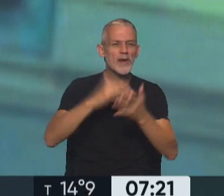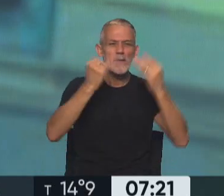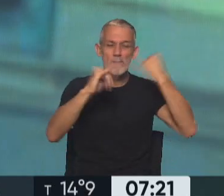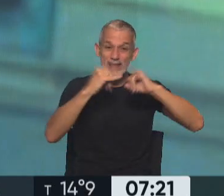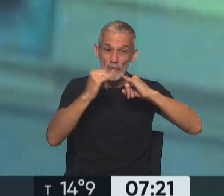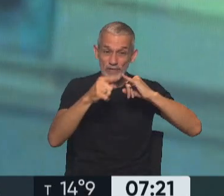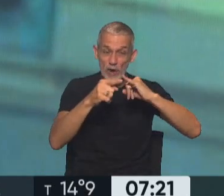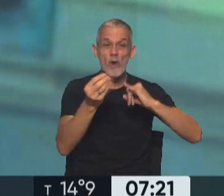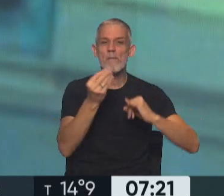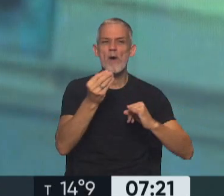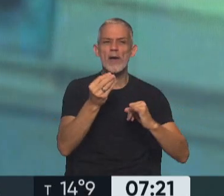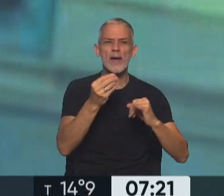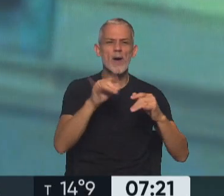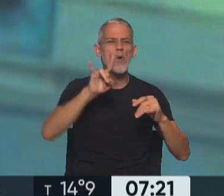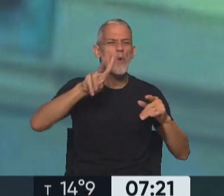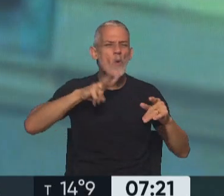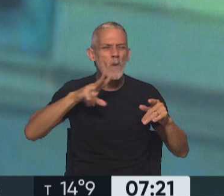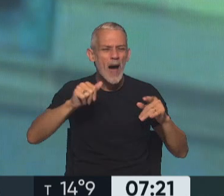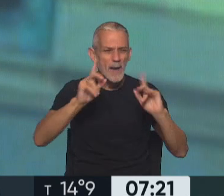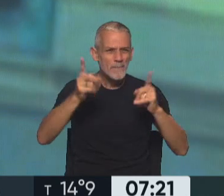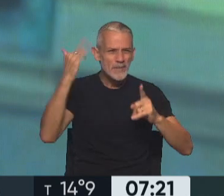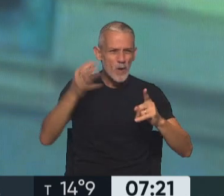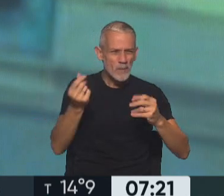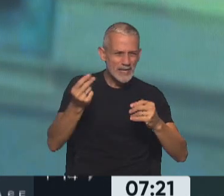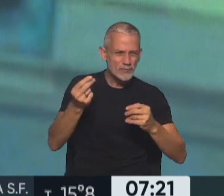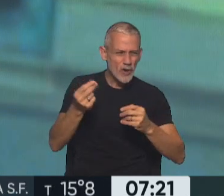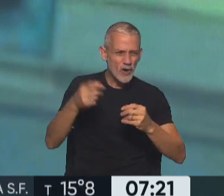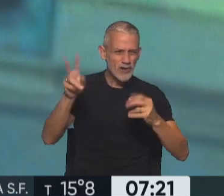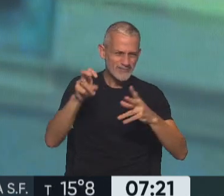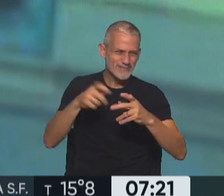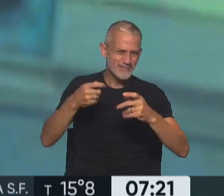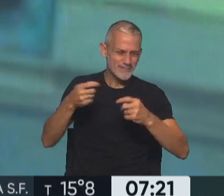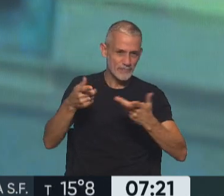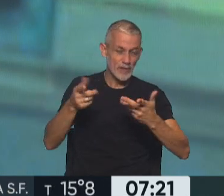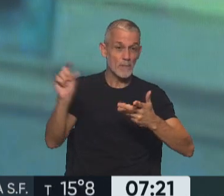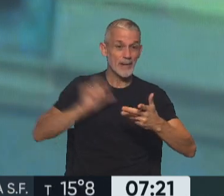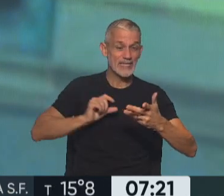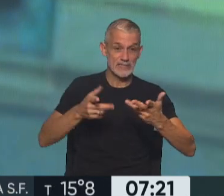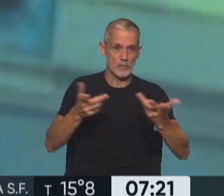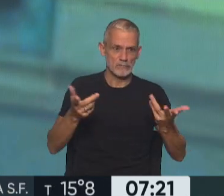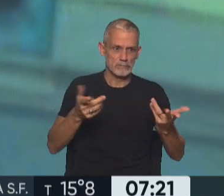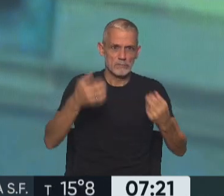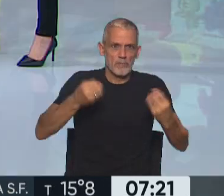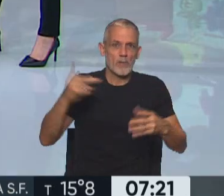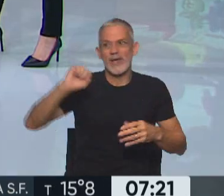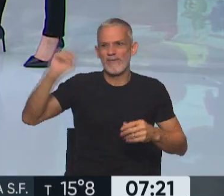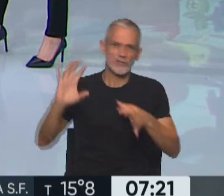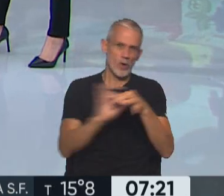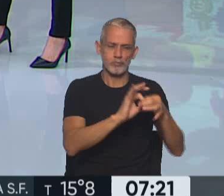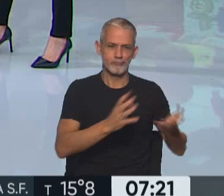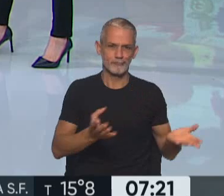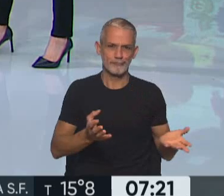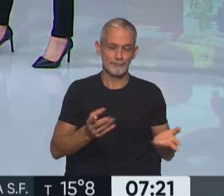fijos por el índice UBA? Y estábamos leyendo en las últimas horas que son los plazos fijos que más rindieron, porque se rigen por inflación. Obviamente,